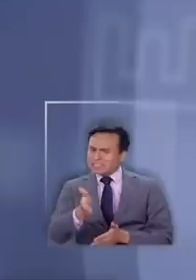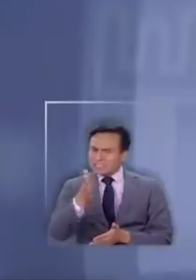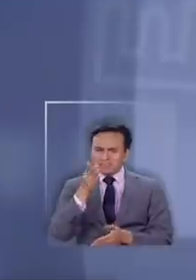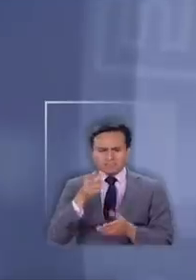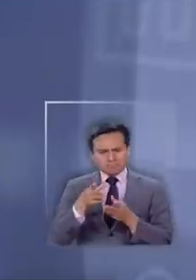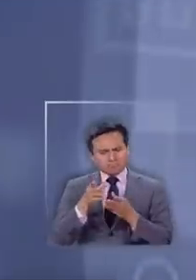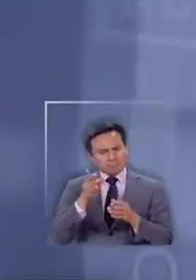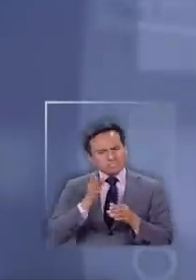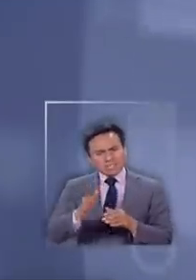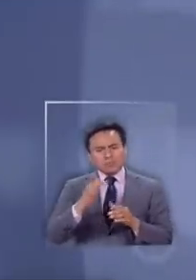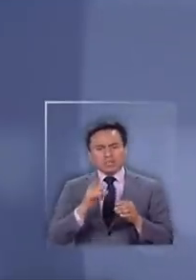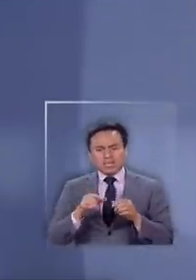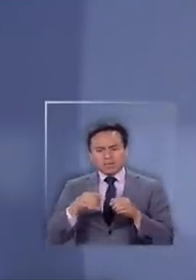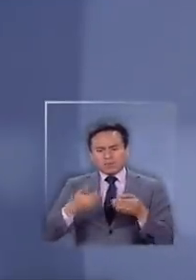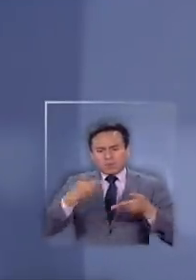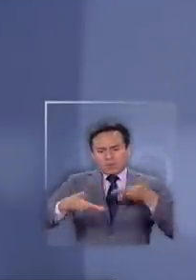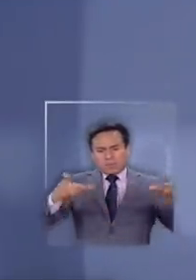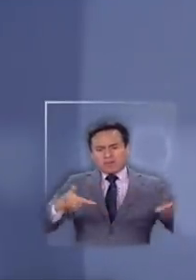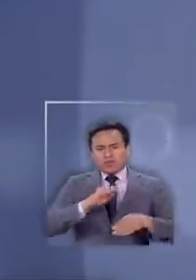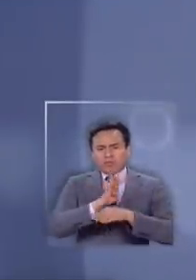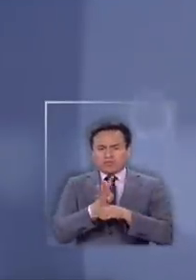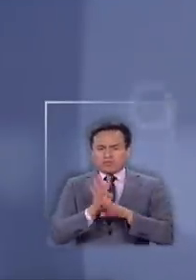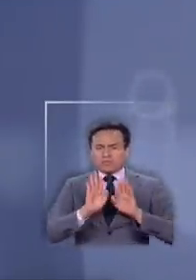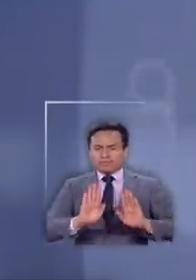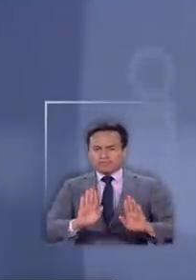para evitar la propagación del COVID-19